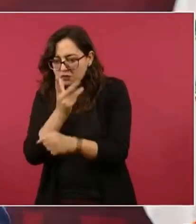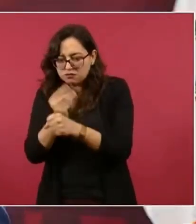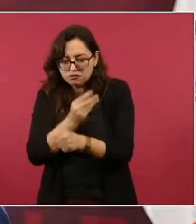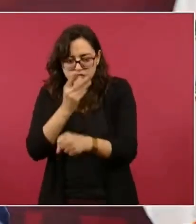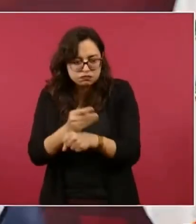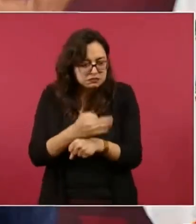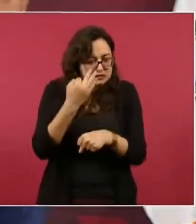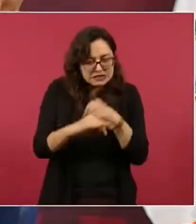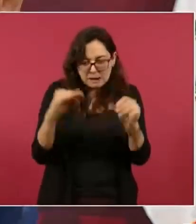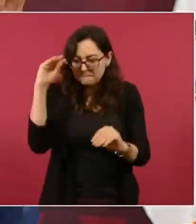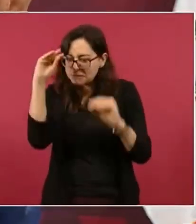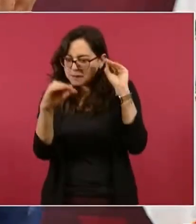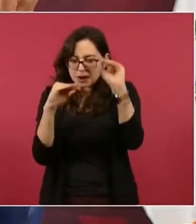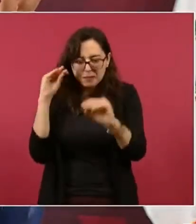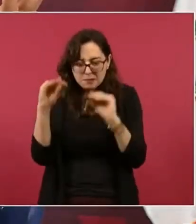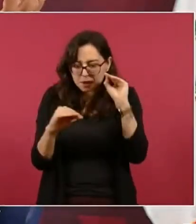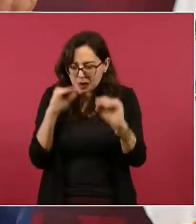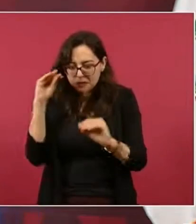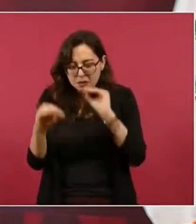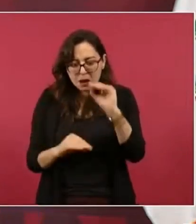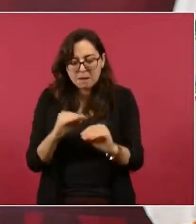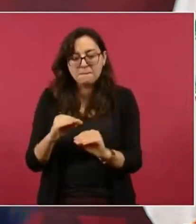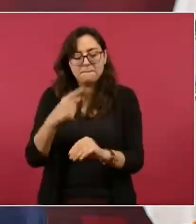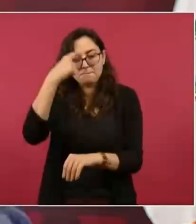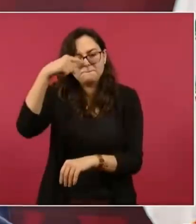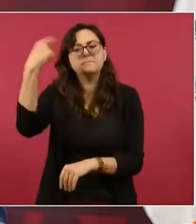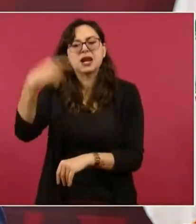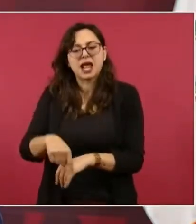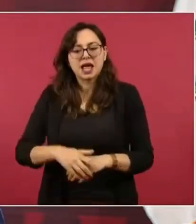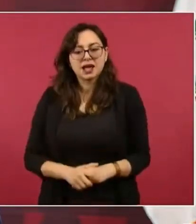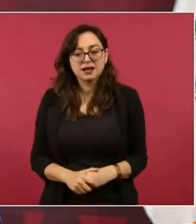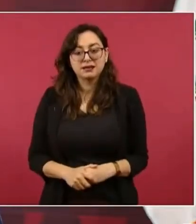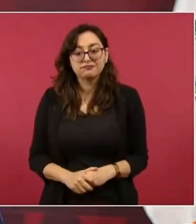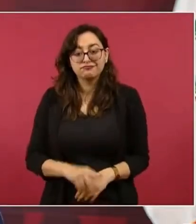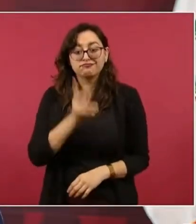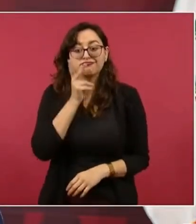y se entregan los bloques